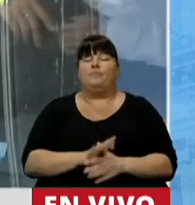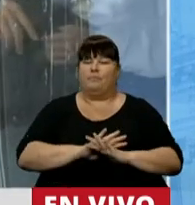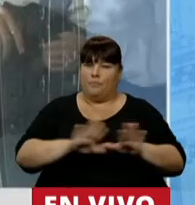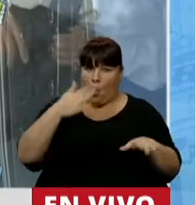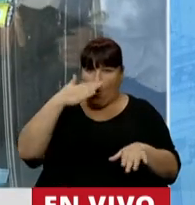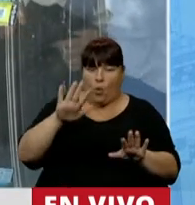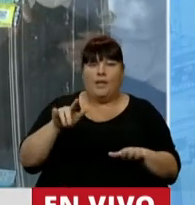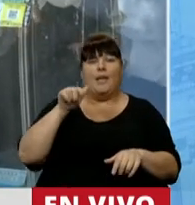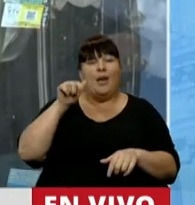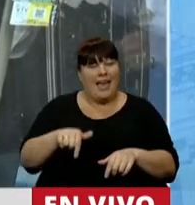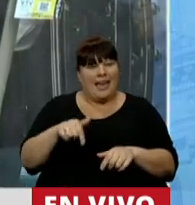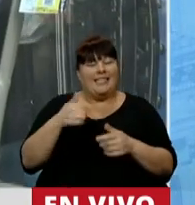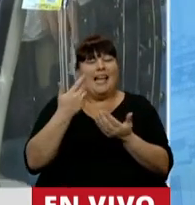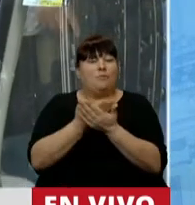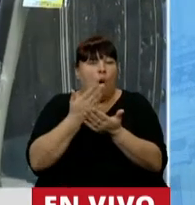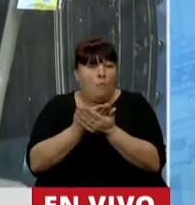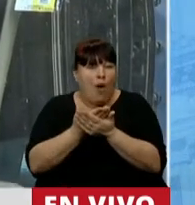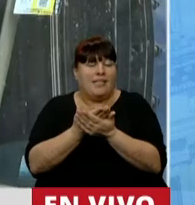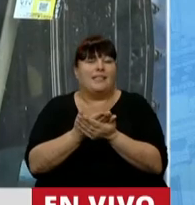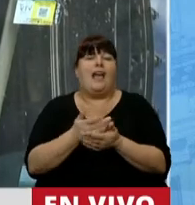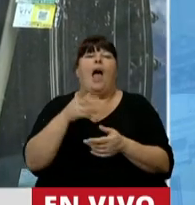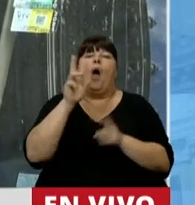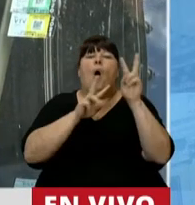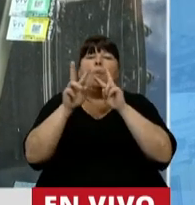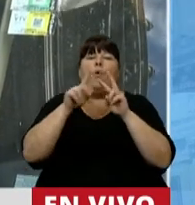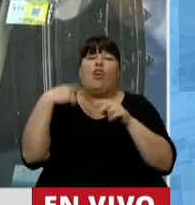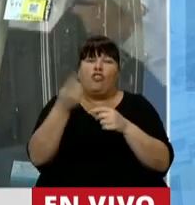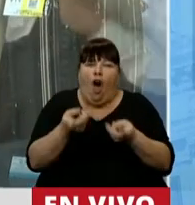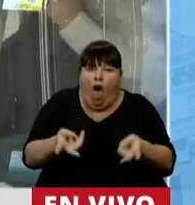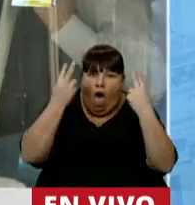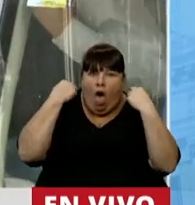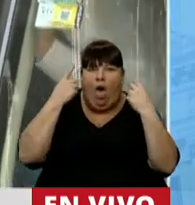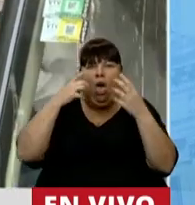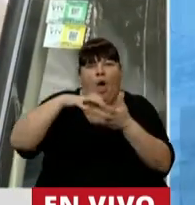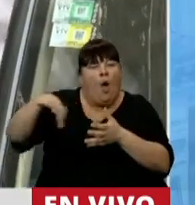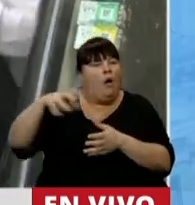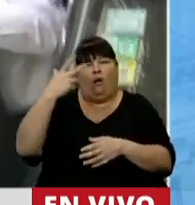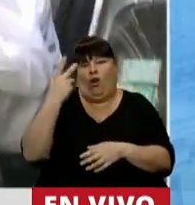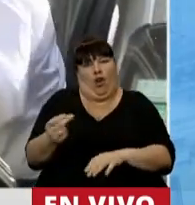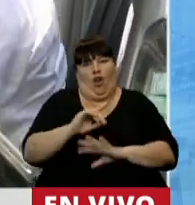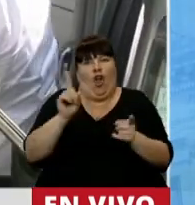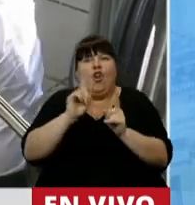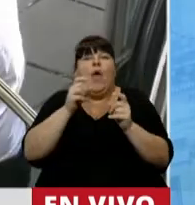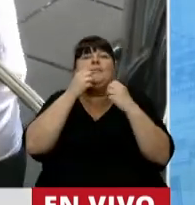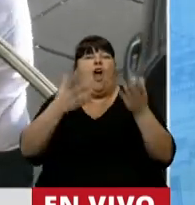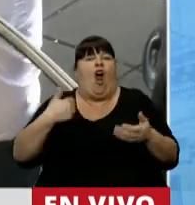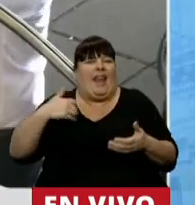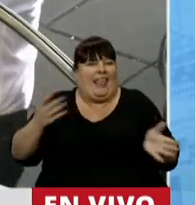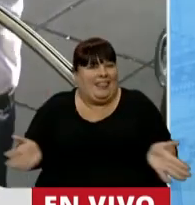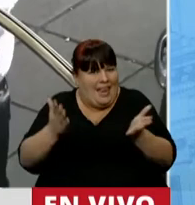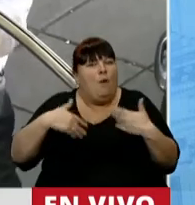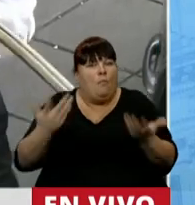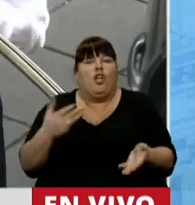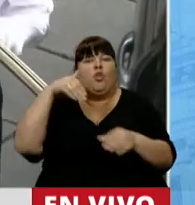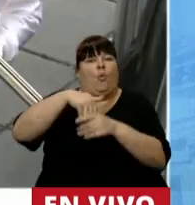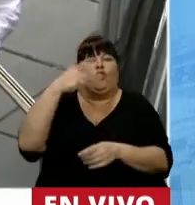Finalmente, estas iniciativas que tienden a poner de rodilla a algún sector, no ponen de pie al país. Por eso voy